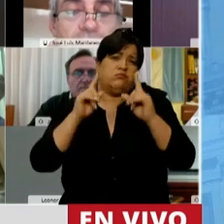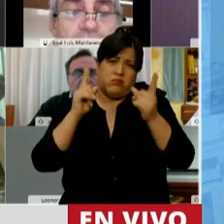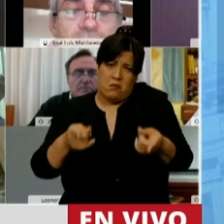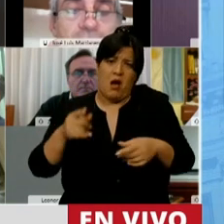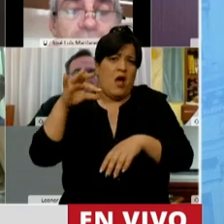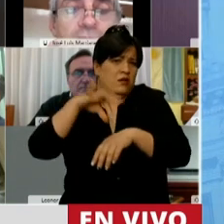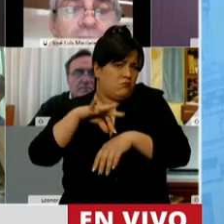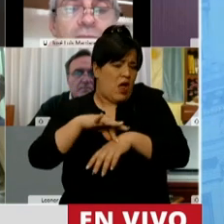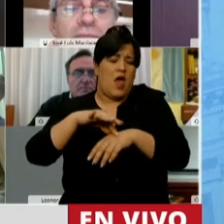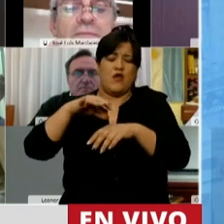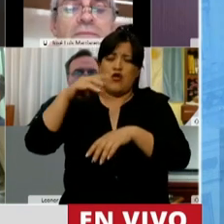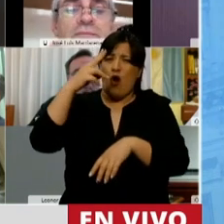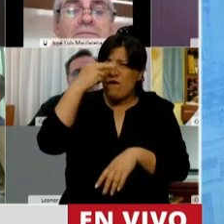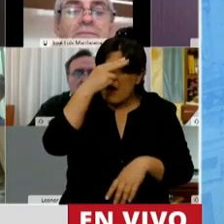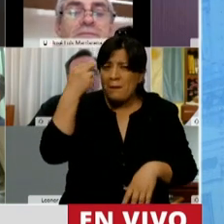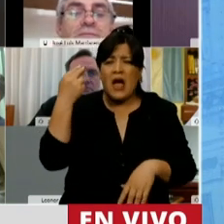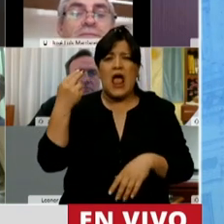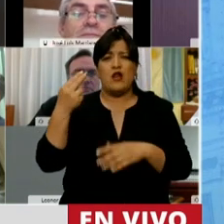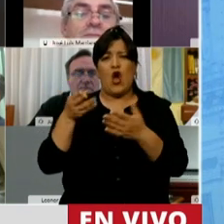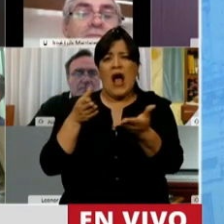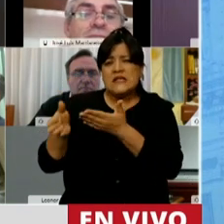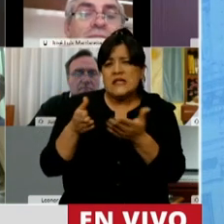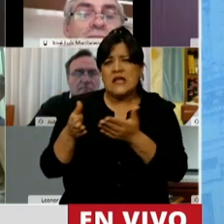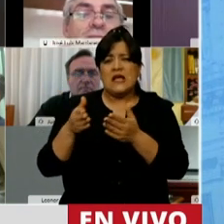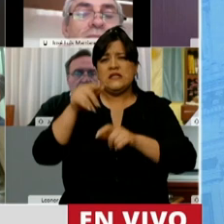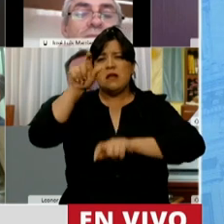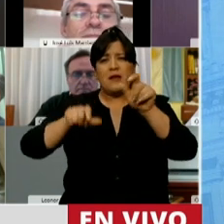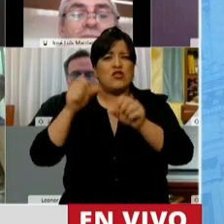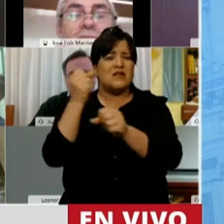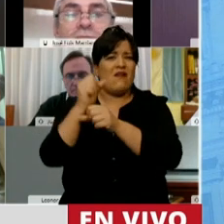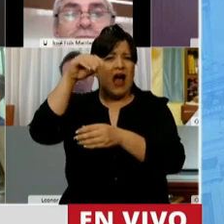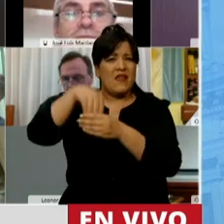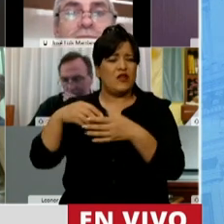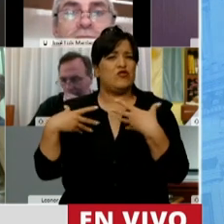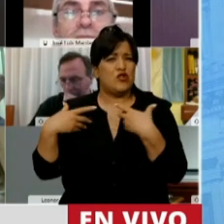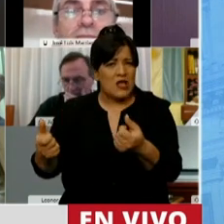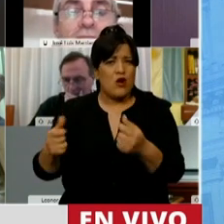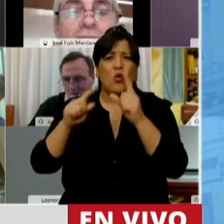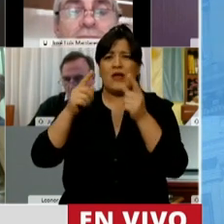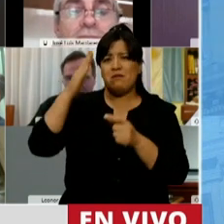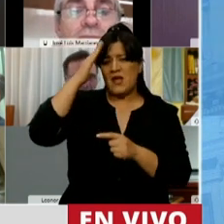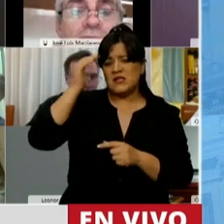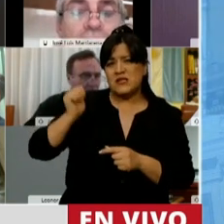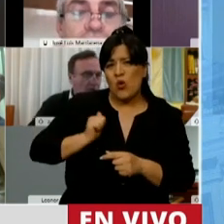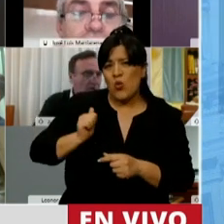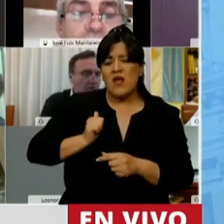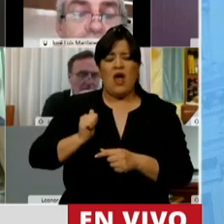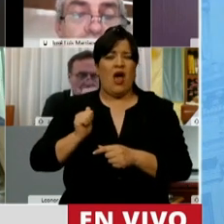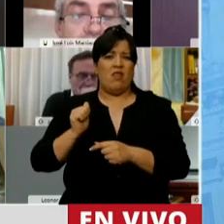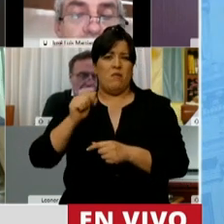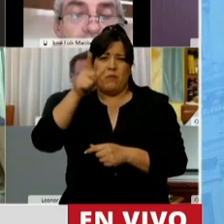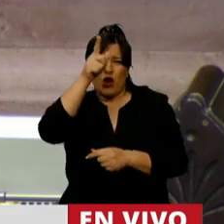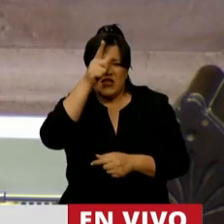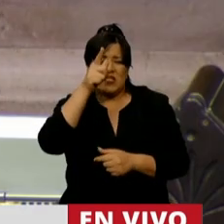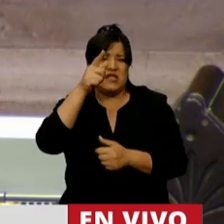de médicos, enfermeros, asistentes, personal de salud, de las Fuerzas Armadas y de Seguridad,